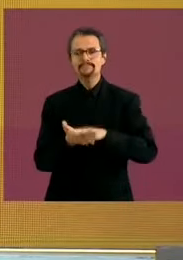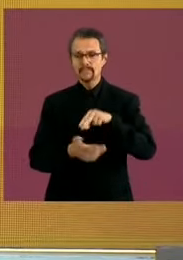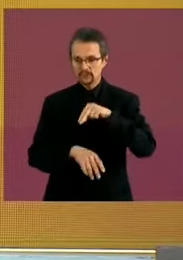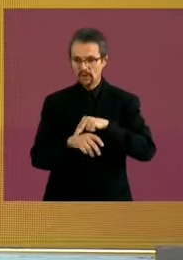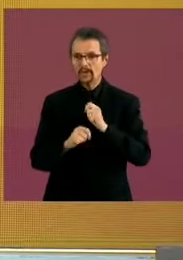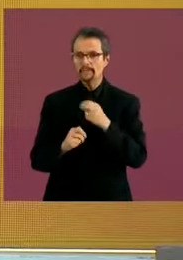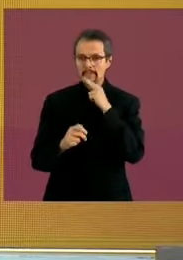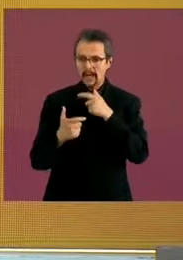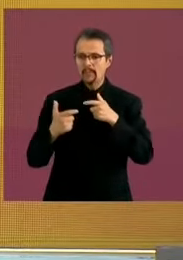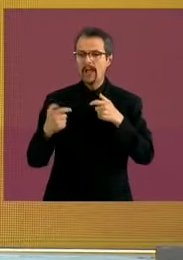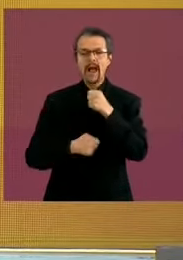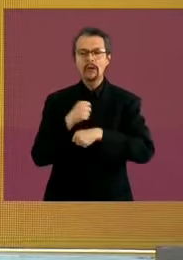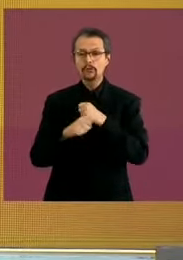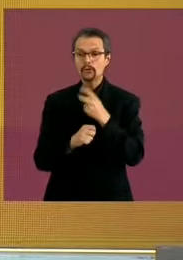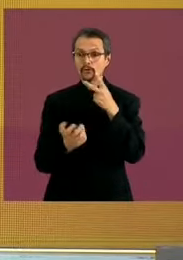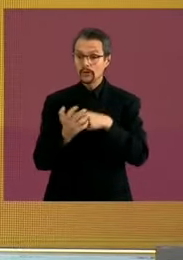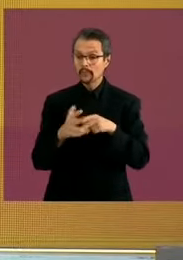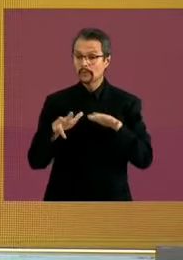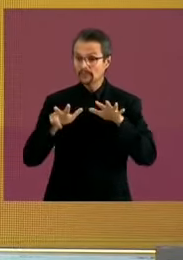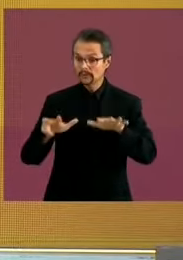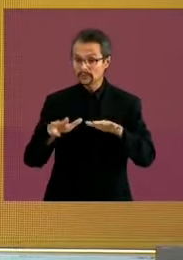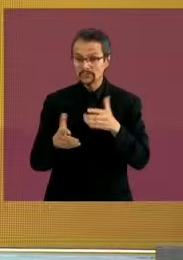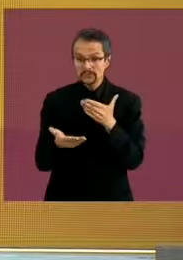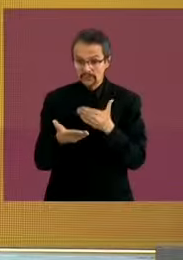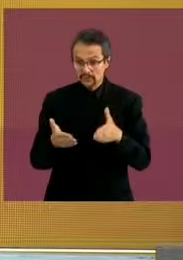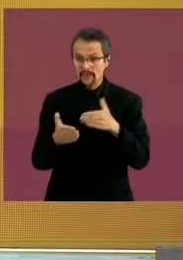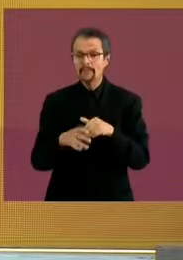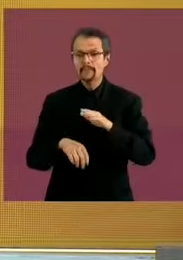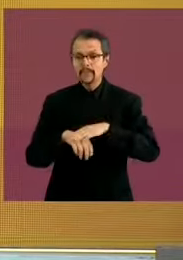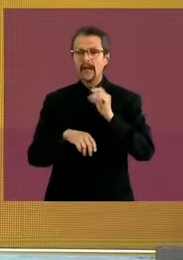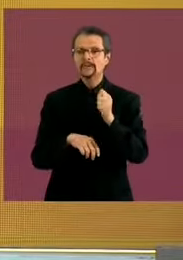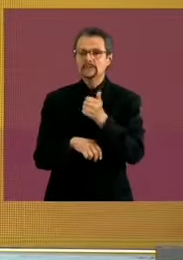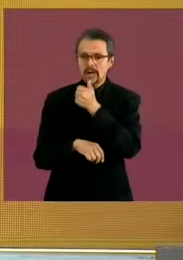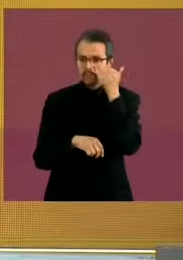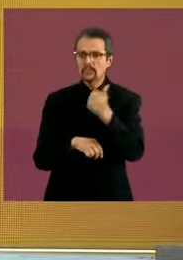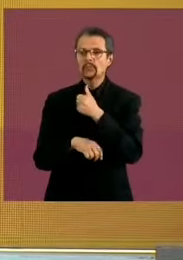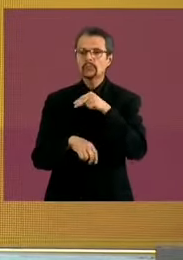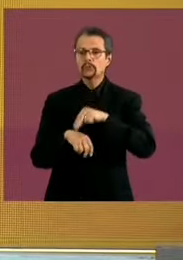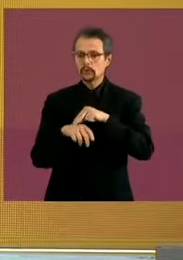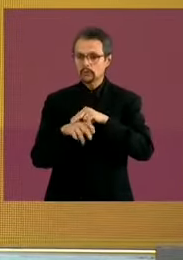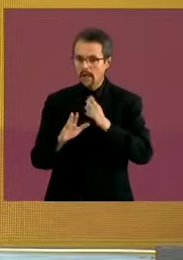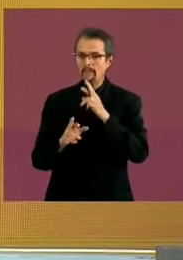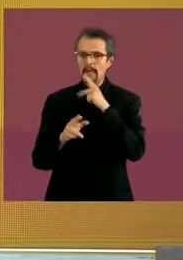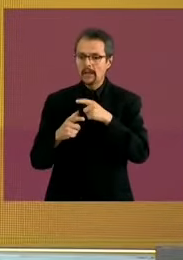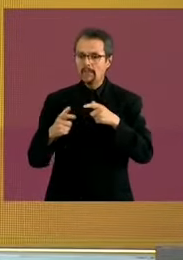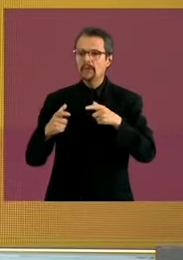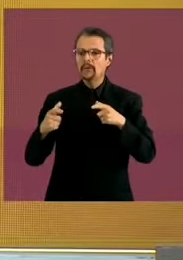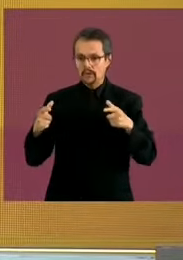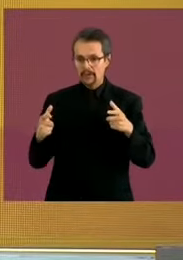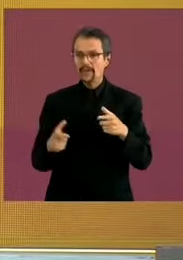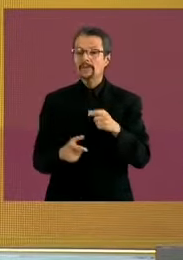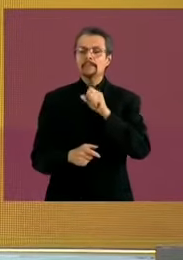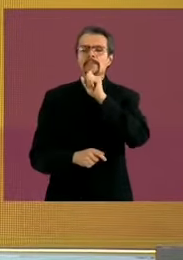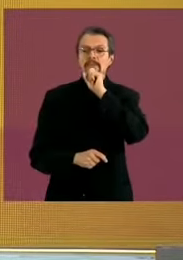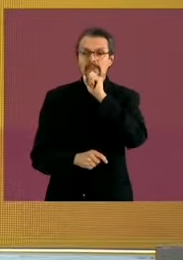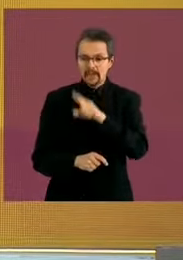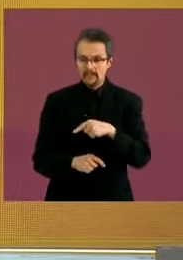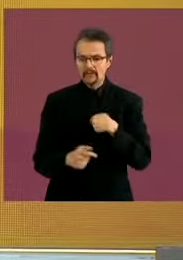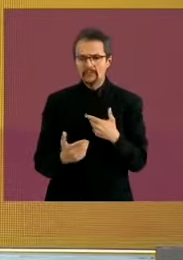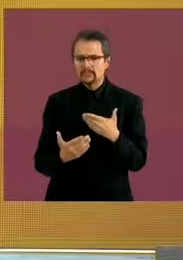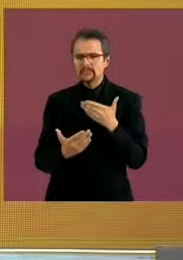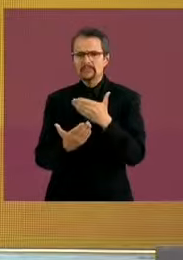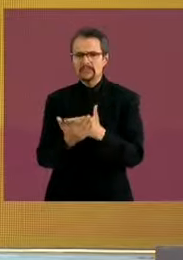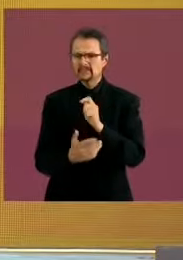estudiando en su especialidad. Y además, lo que estamos planteando es que